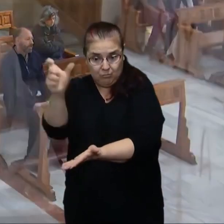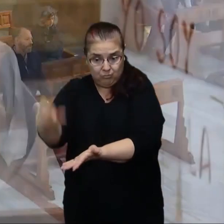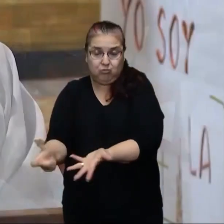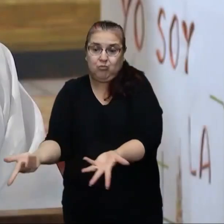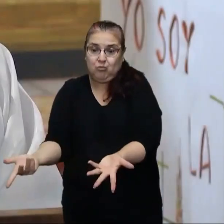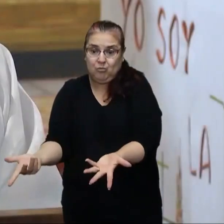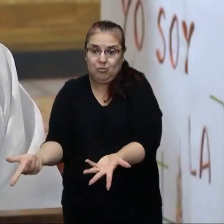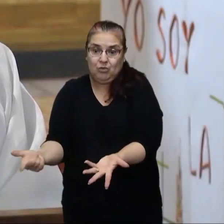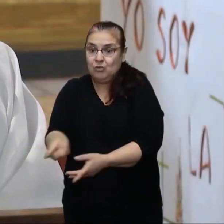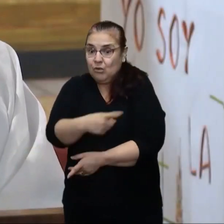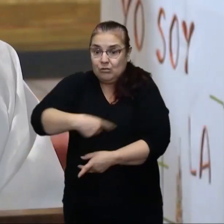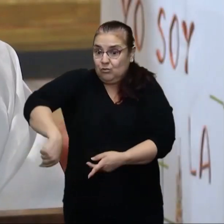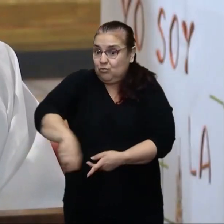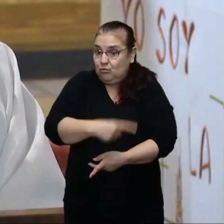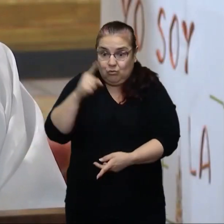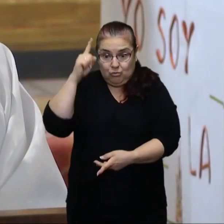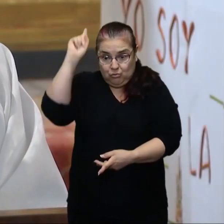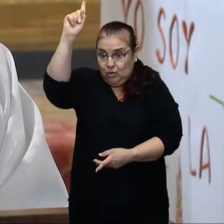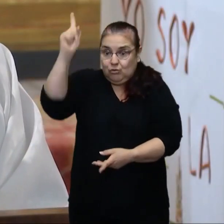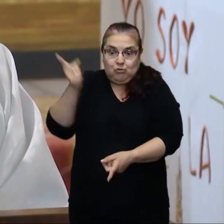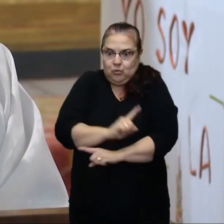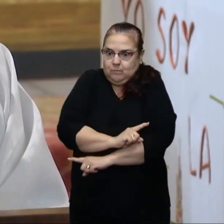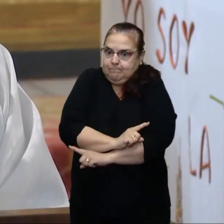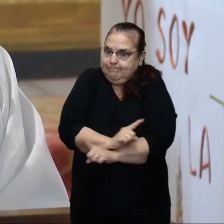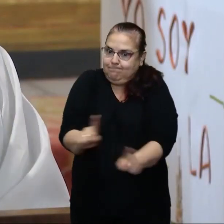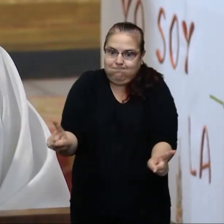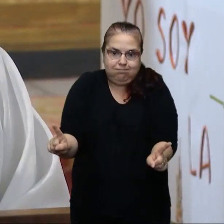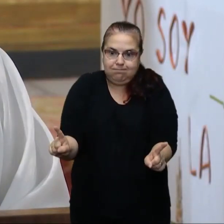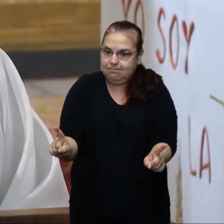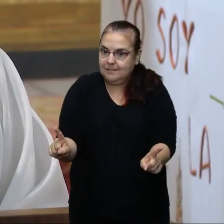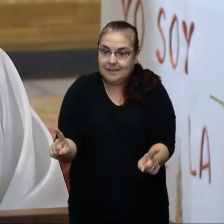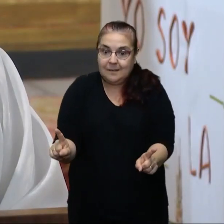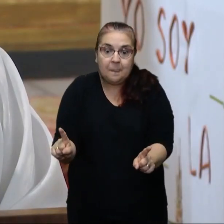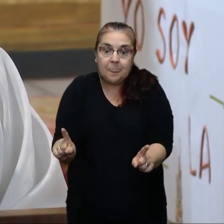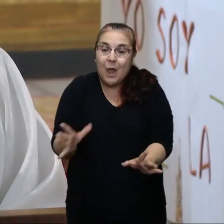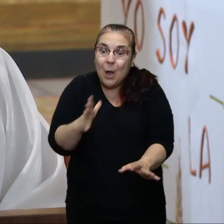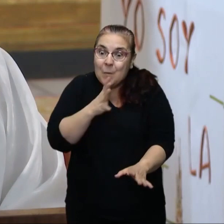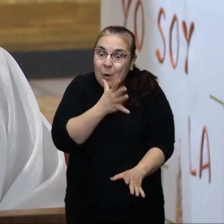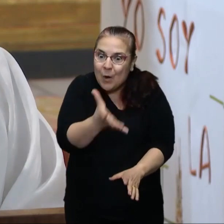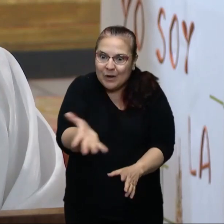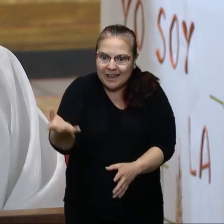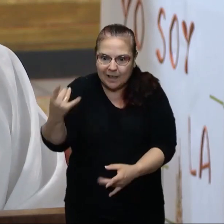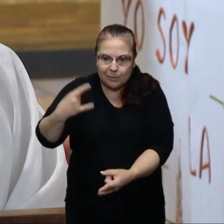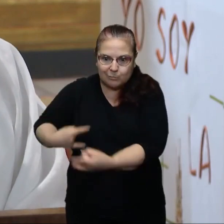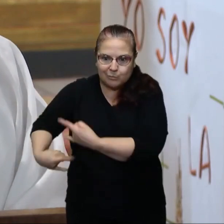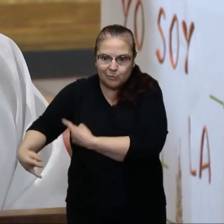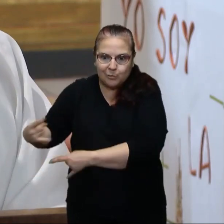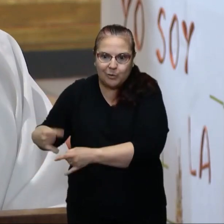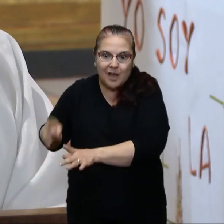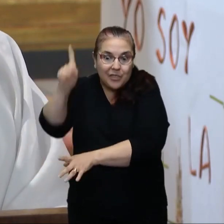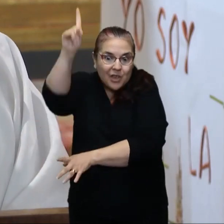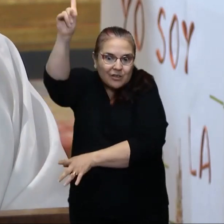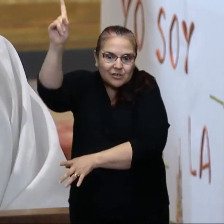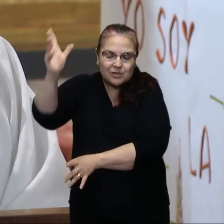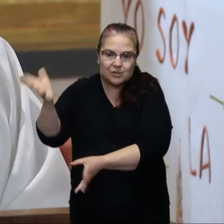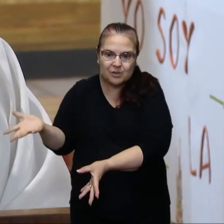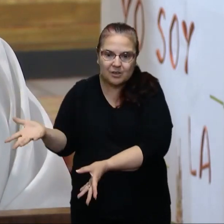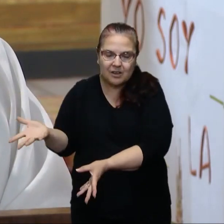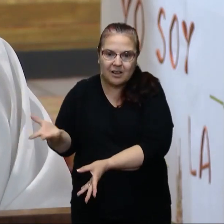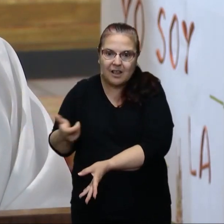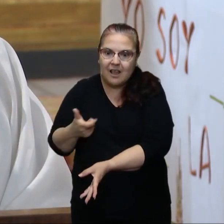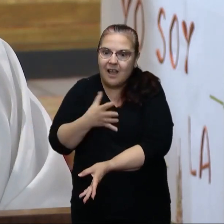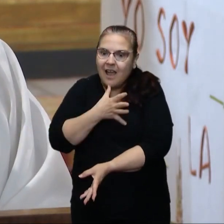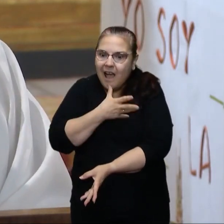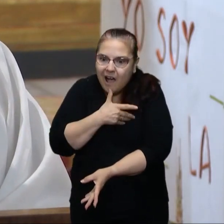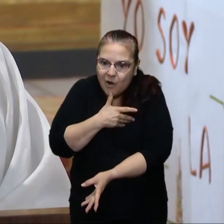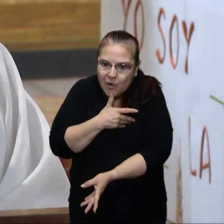Nosotros no somos Dios, porque estáis tentando a Dios, lo dije, porque ahora intentáis